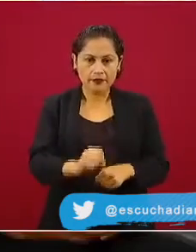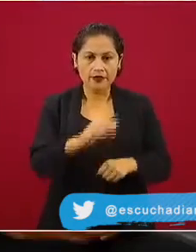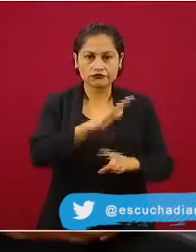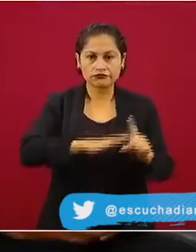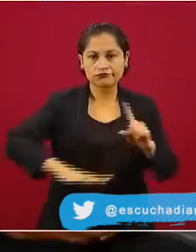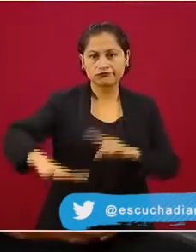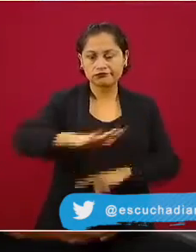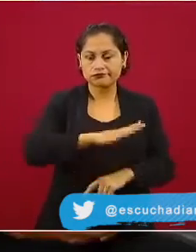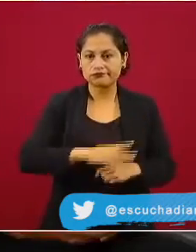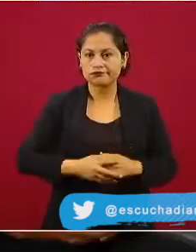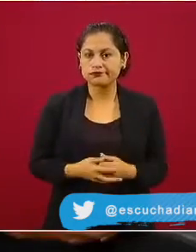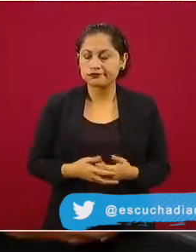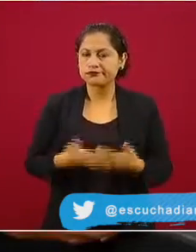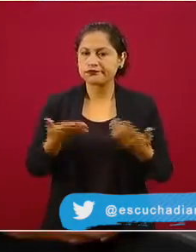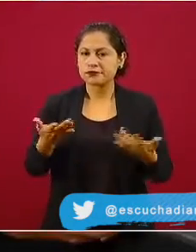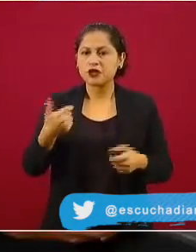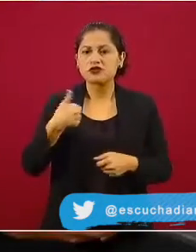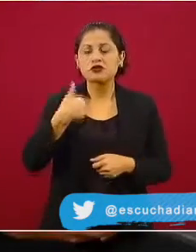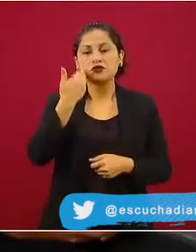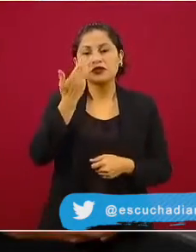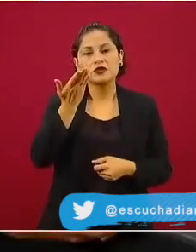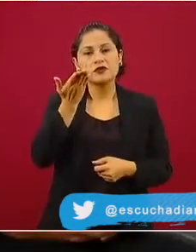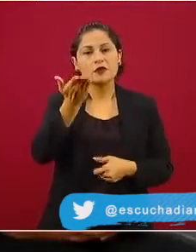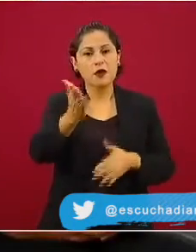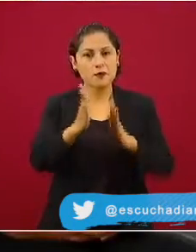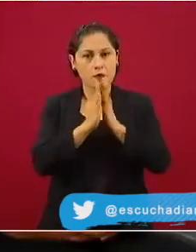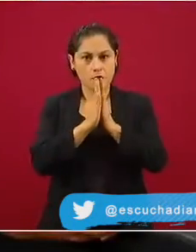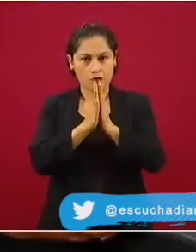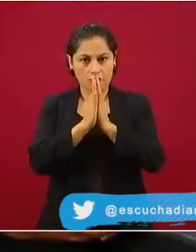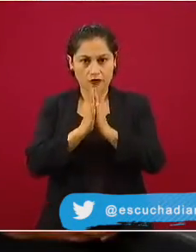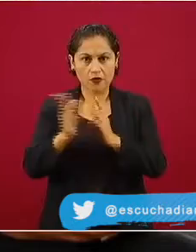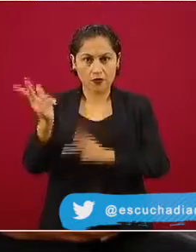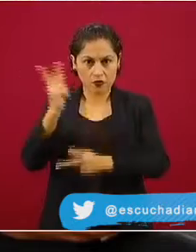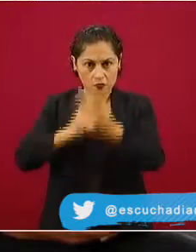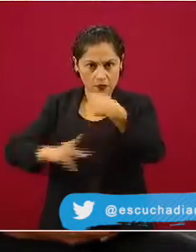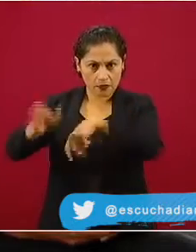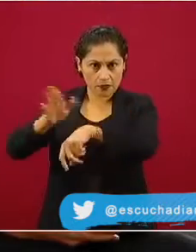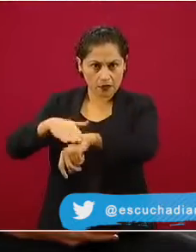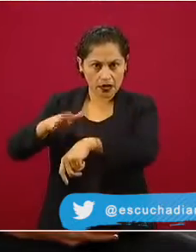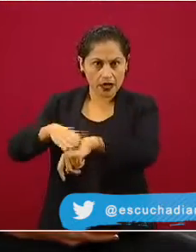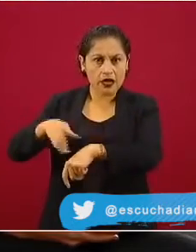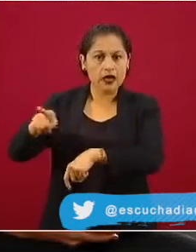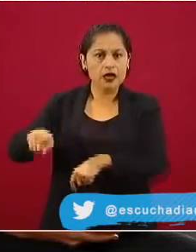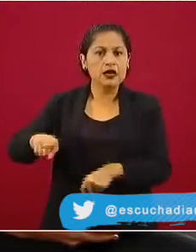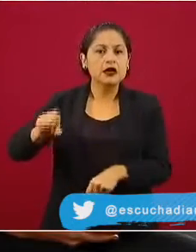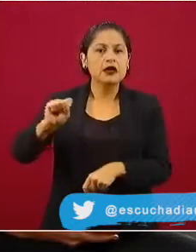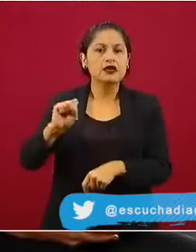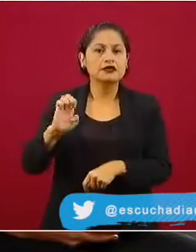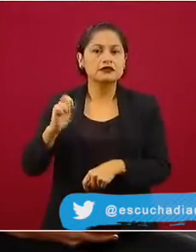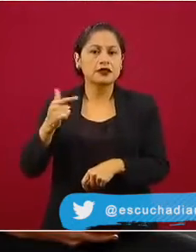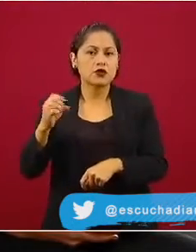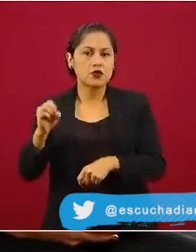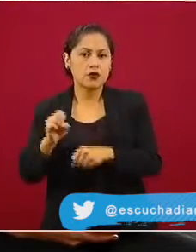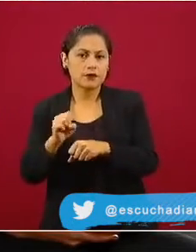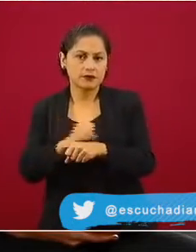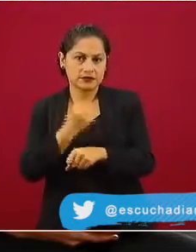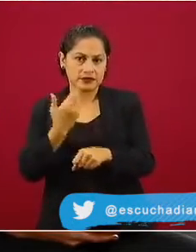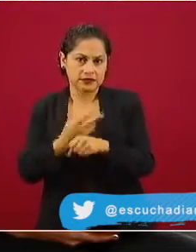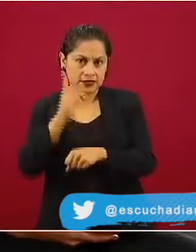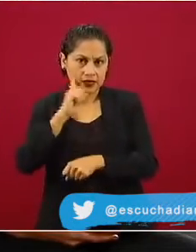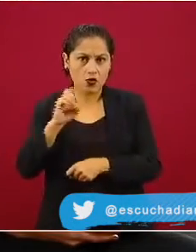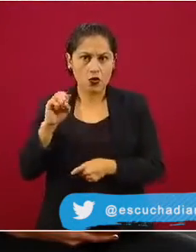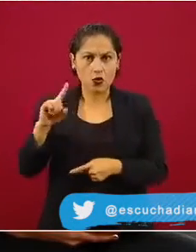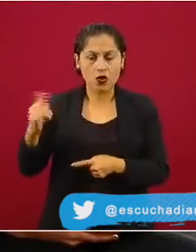pudiera citar usted aquí a este espacio, a la secretaria de Gobernación, Olga Cordero, y al consejero jurídico, Julio